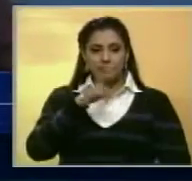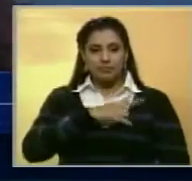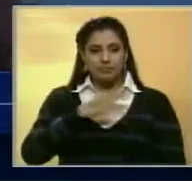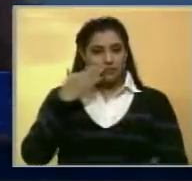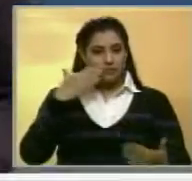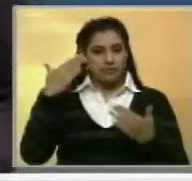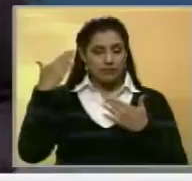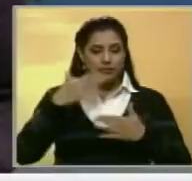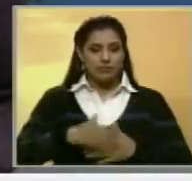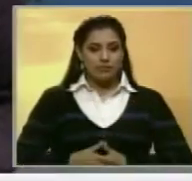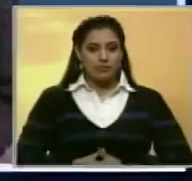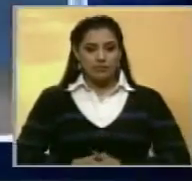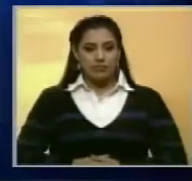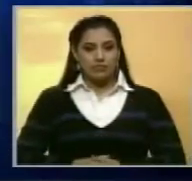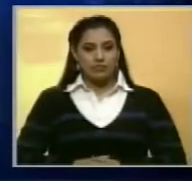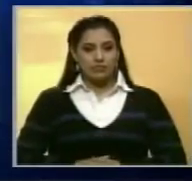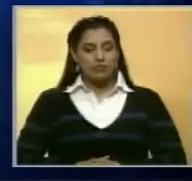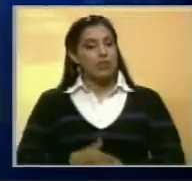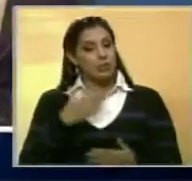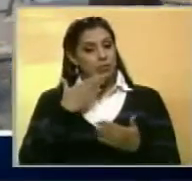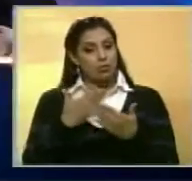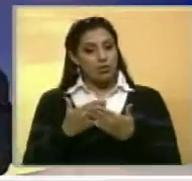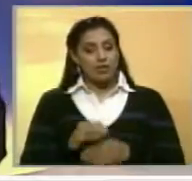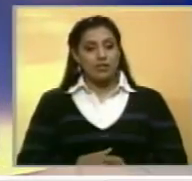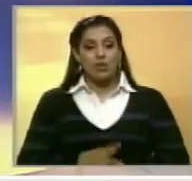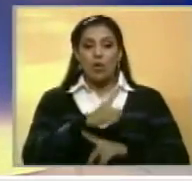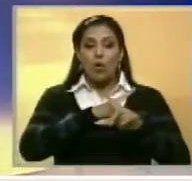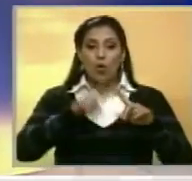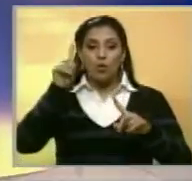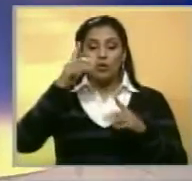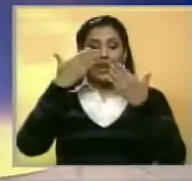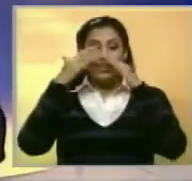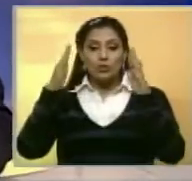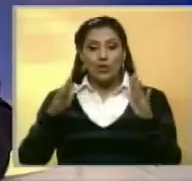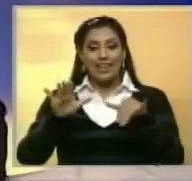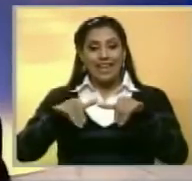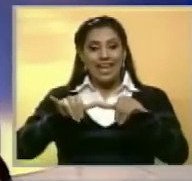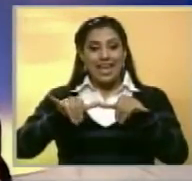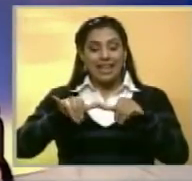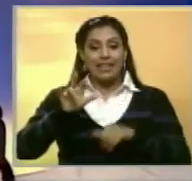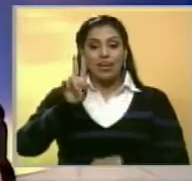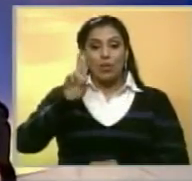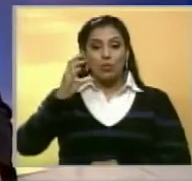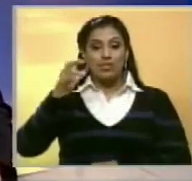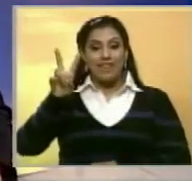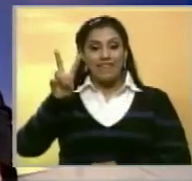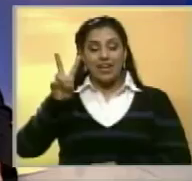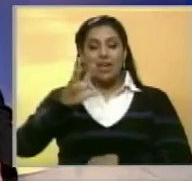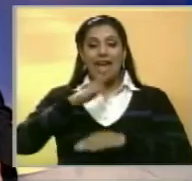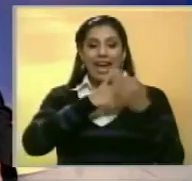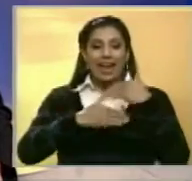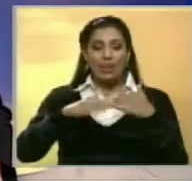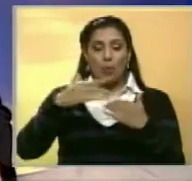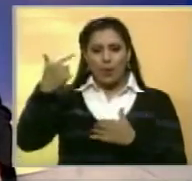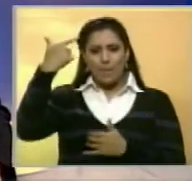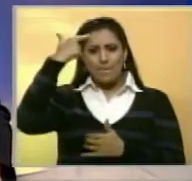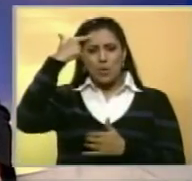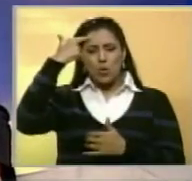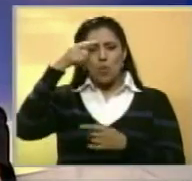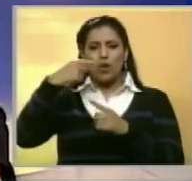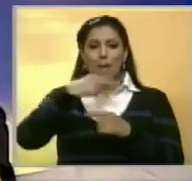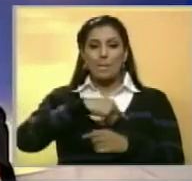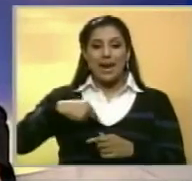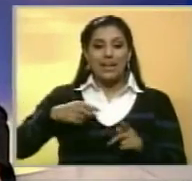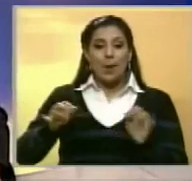de la emisión meridiana de su noticiero, Benevisión. Muchísimas gracias, Fabiola. Y un estudiante de ingeniería de la UCB resultó herido con un disparo en la cabeza cuando un